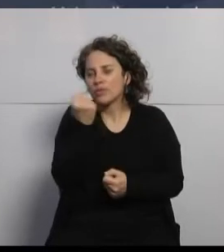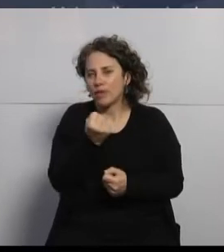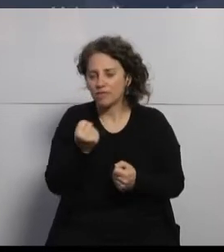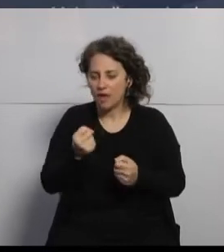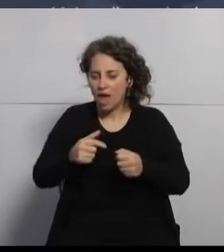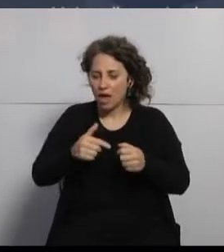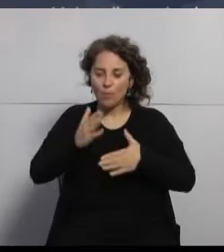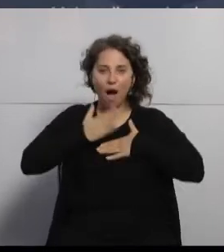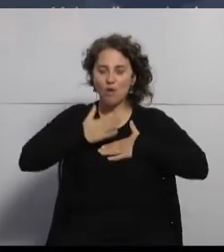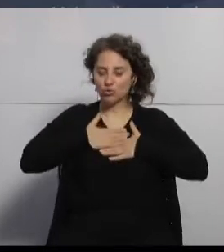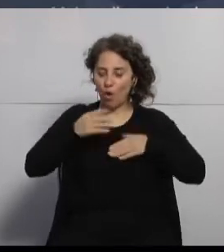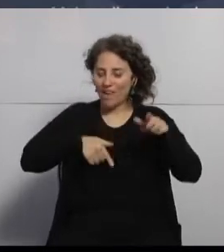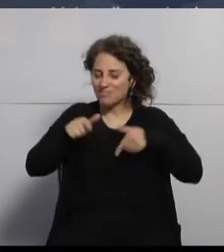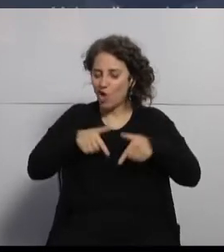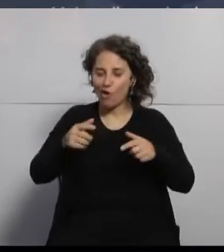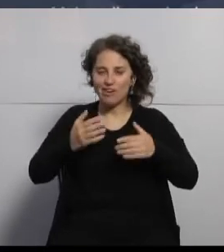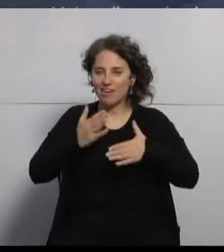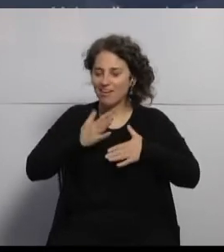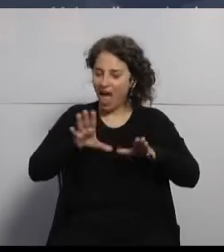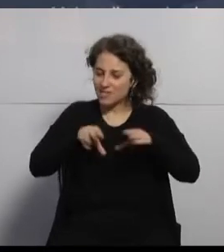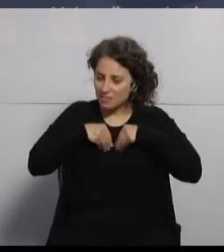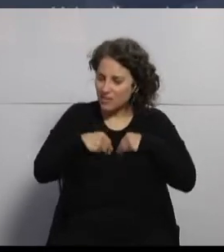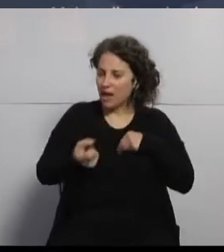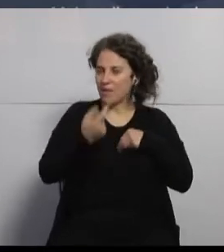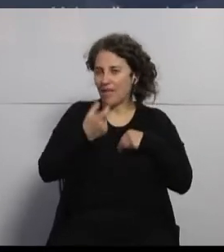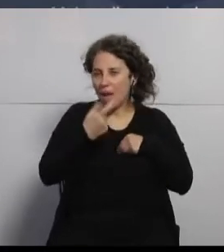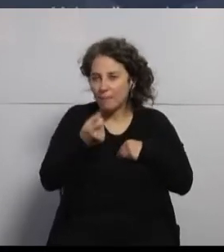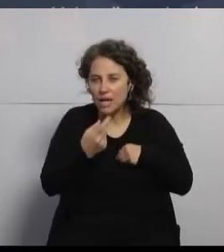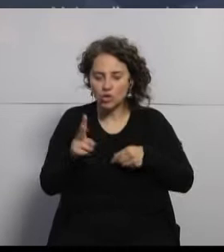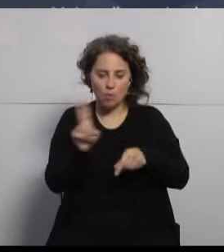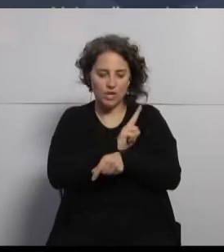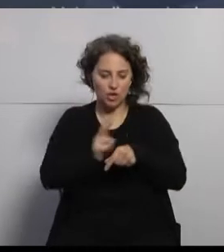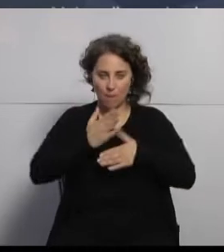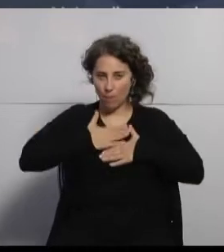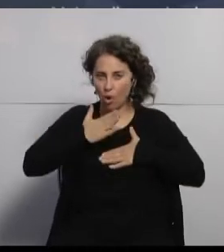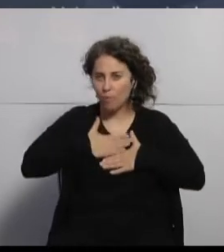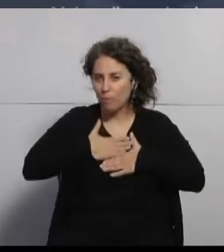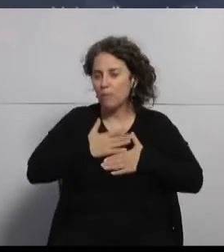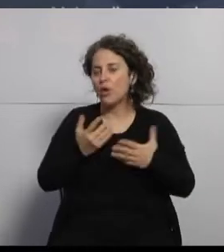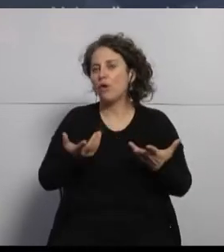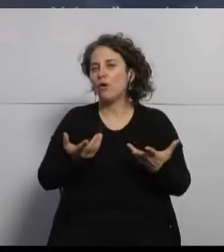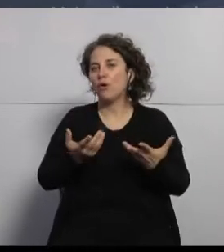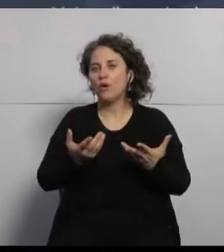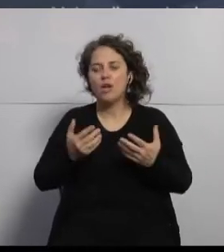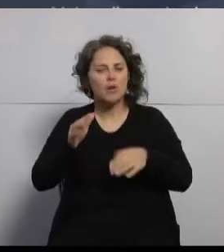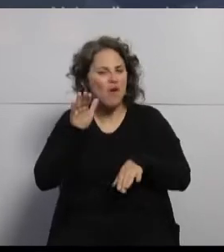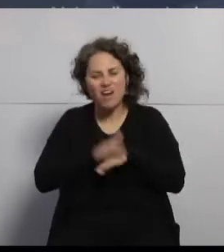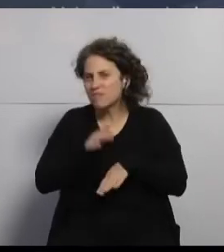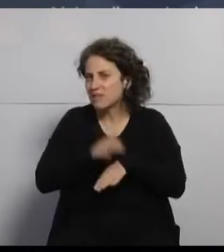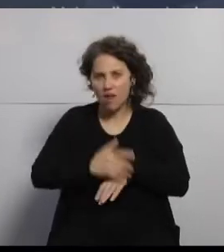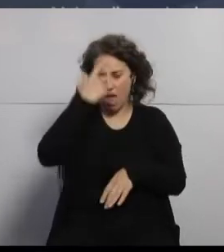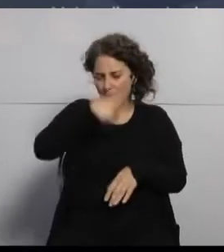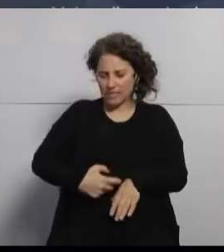Autogestión específica de la enfermedad, adherencia a los medicamentos, monitoreo, toda la parte regular,